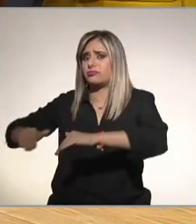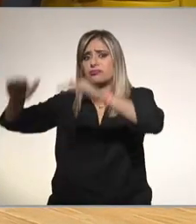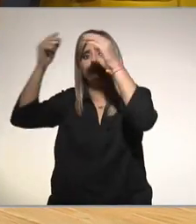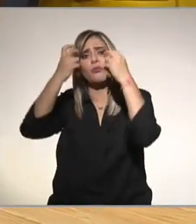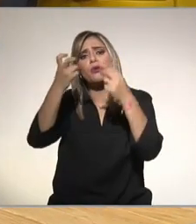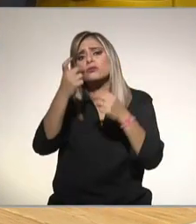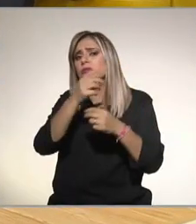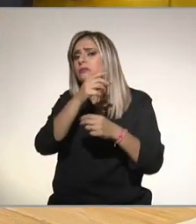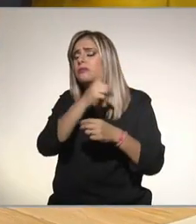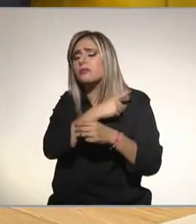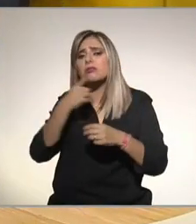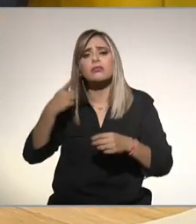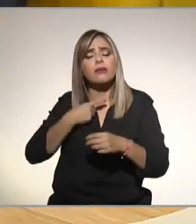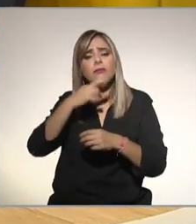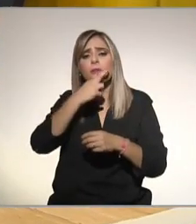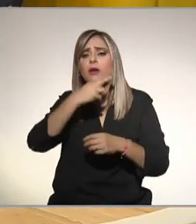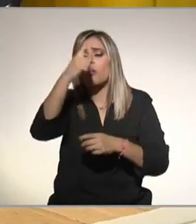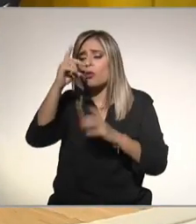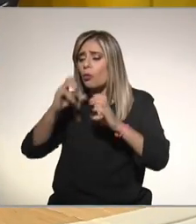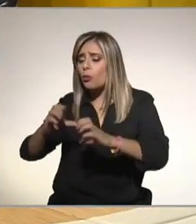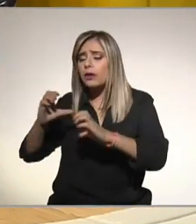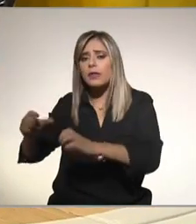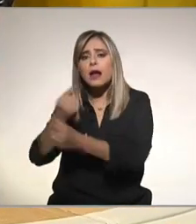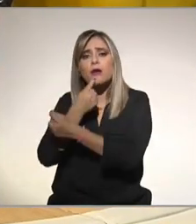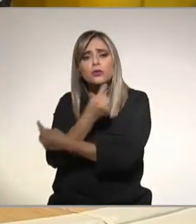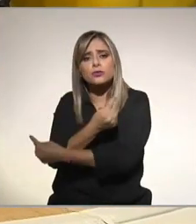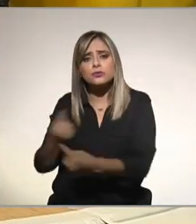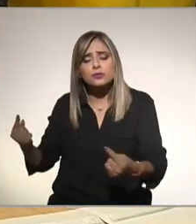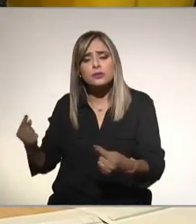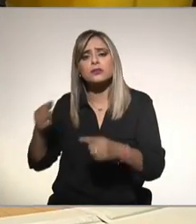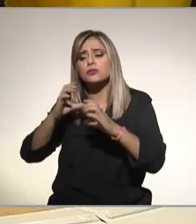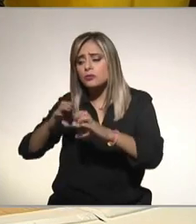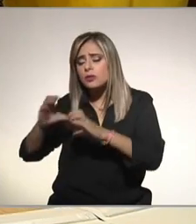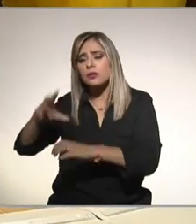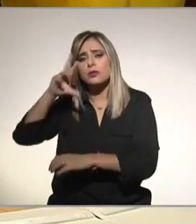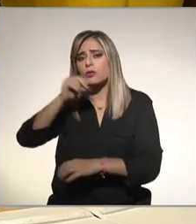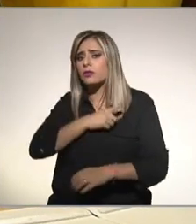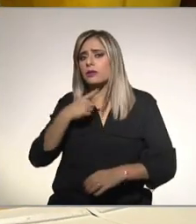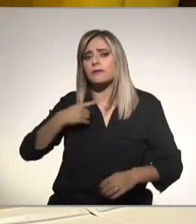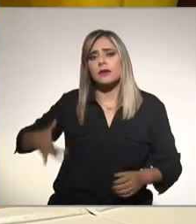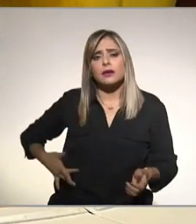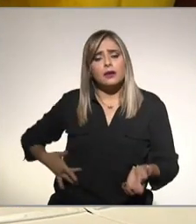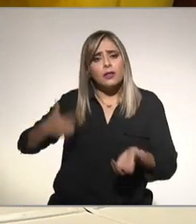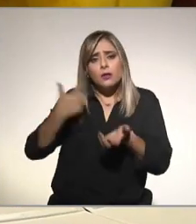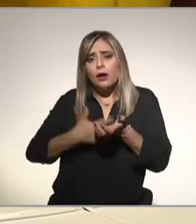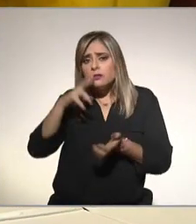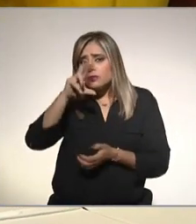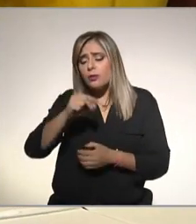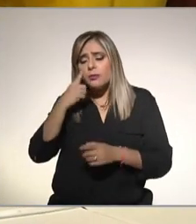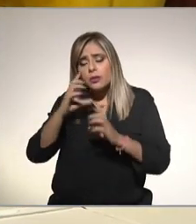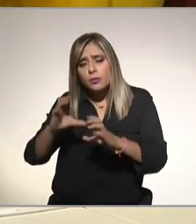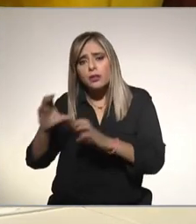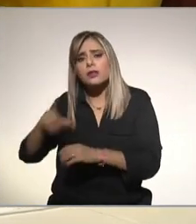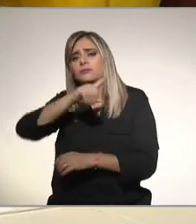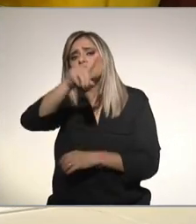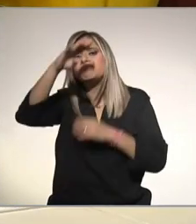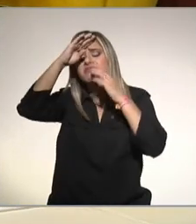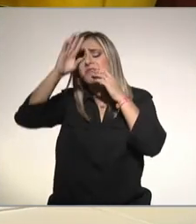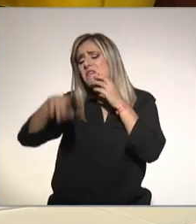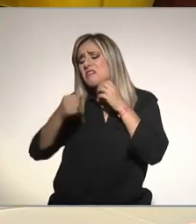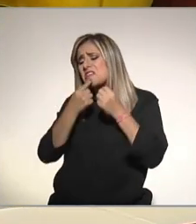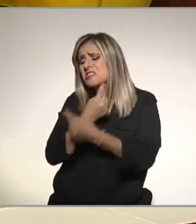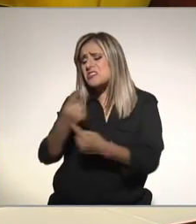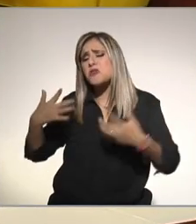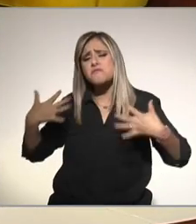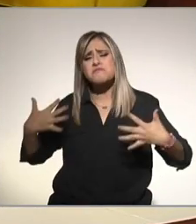porque la verdad son focos rojos que vemos en el país y como la doctora arrancó el programa diciendo hemos tendido a normalizar esto el doctor lo dijo también